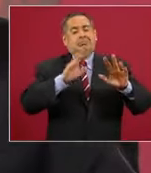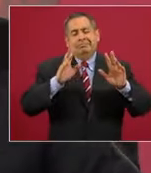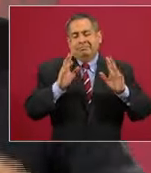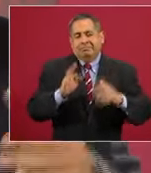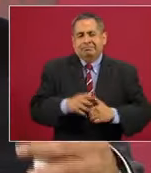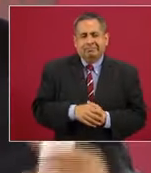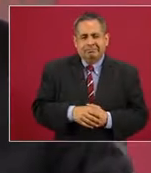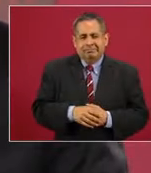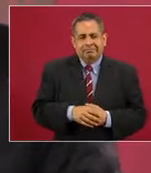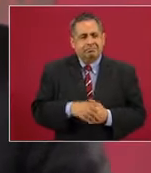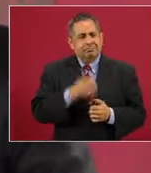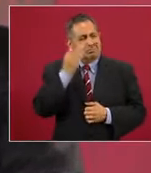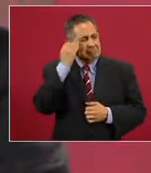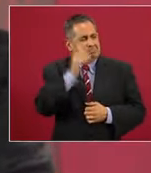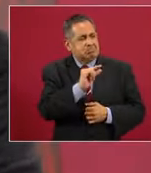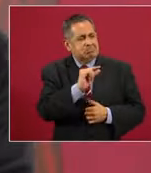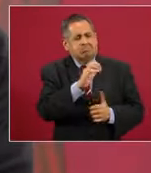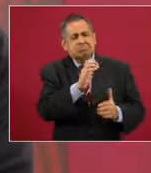pero es por un tiempo.